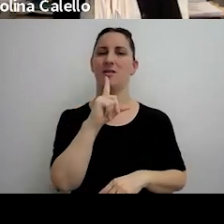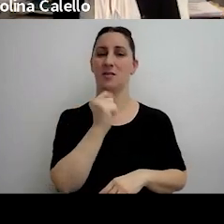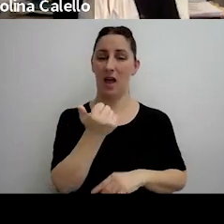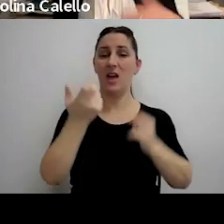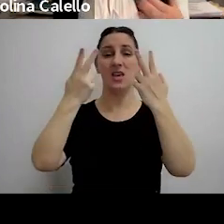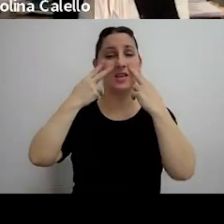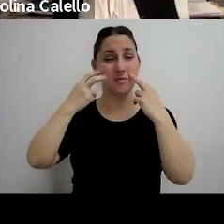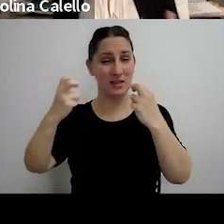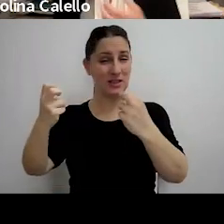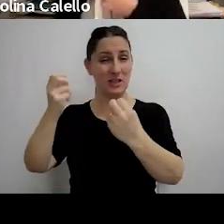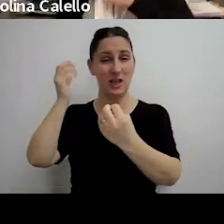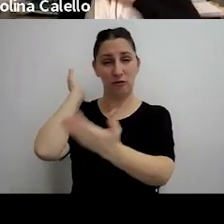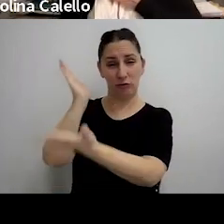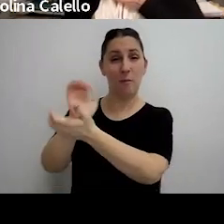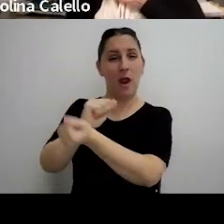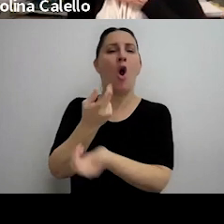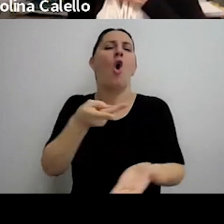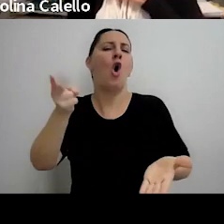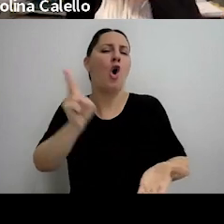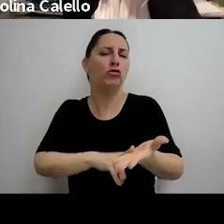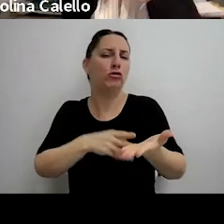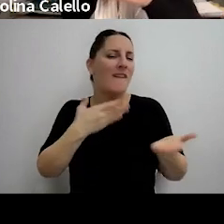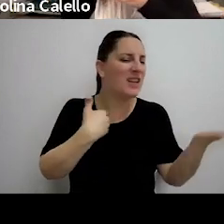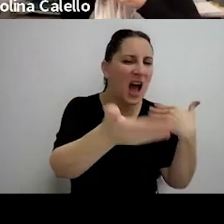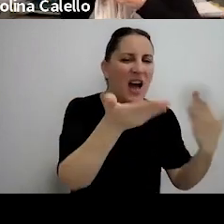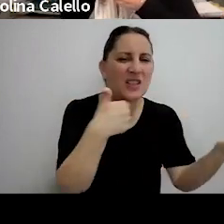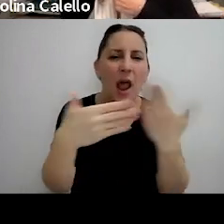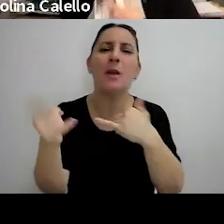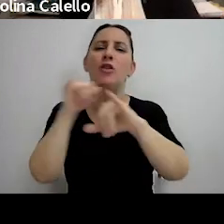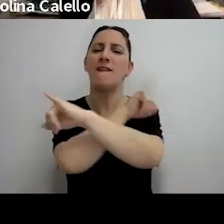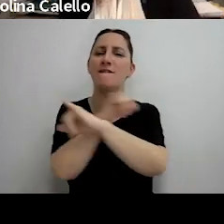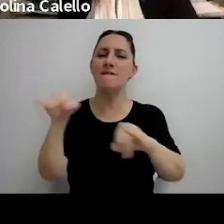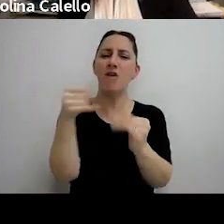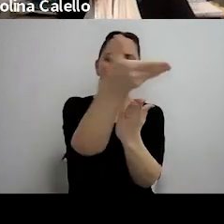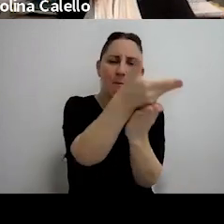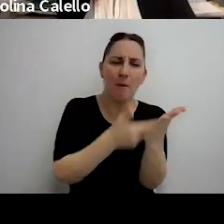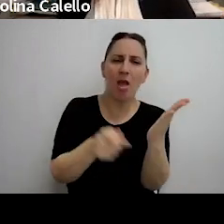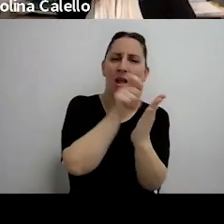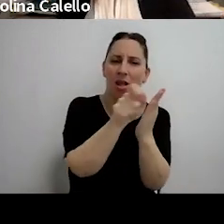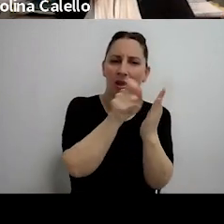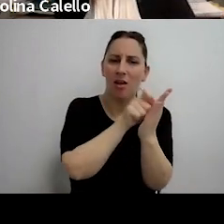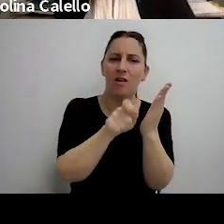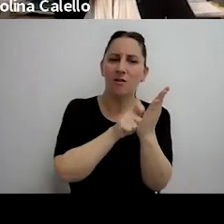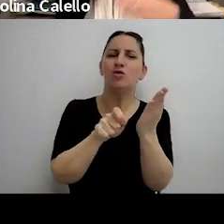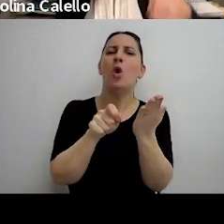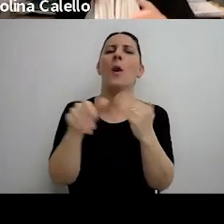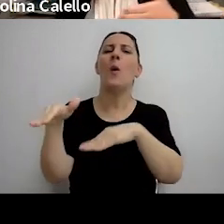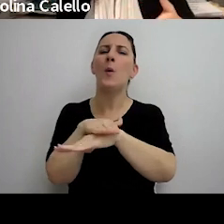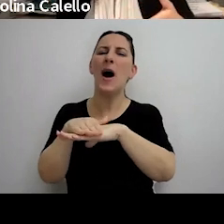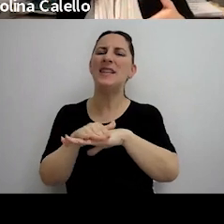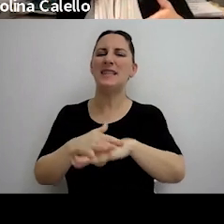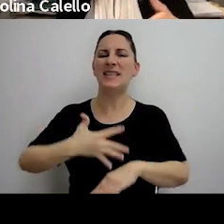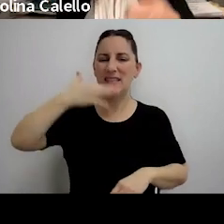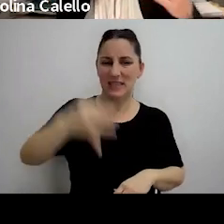hay un nuevo allanamiento y se hace un nuevo informe y se hace sobre base cierta y los